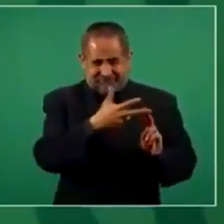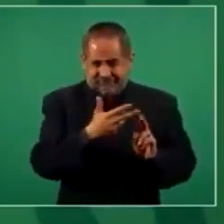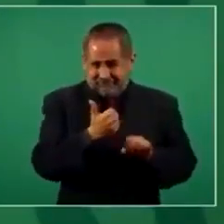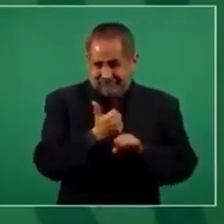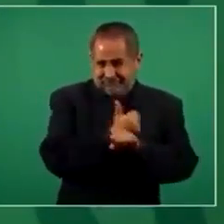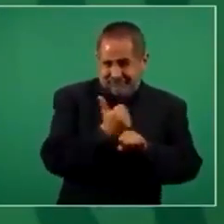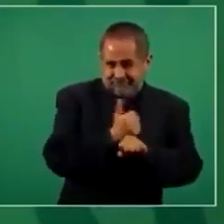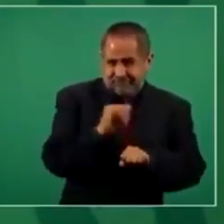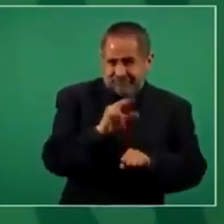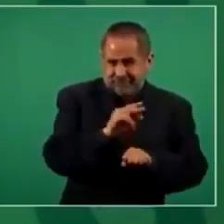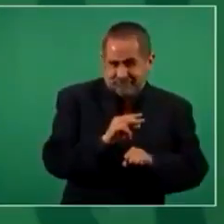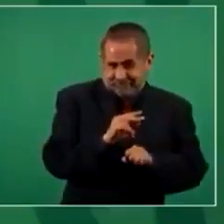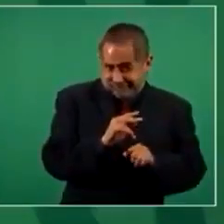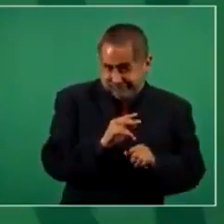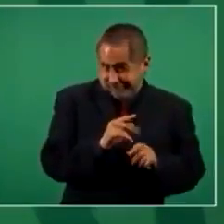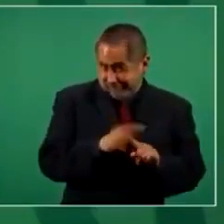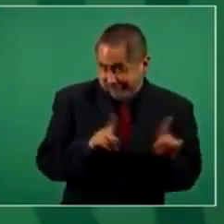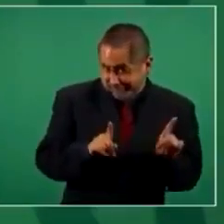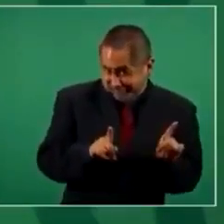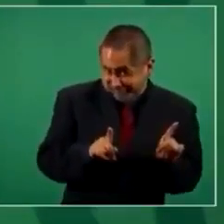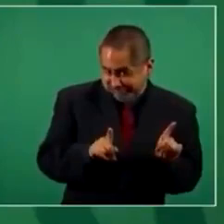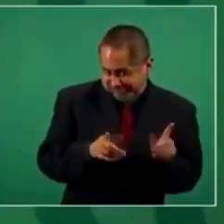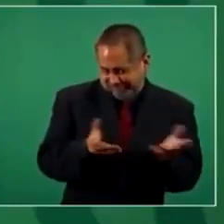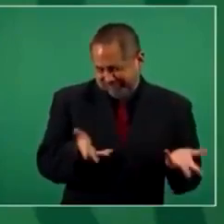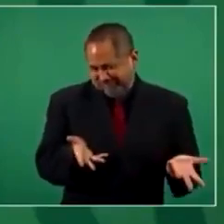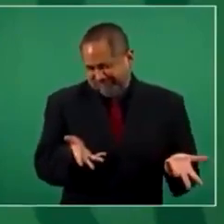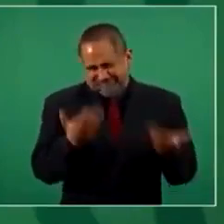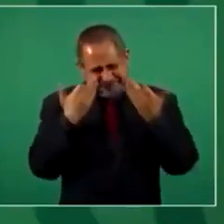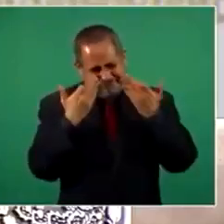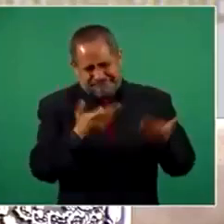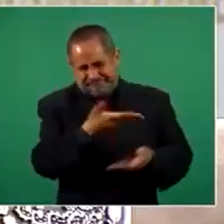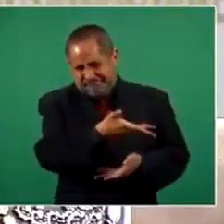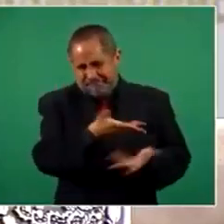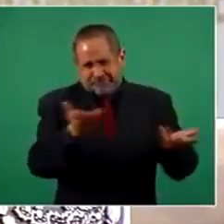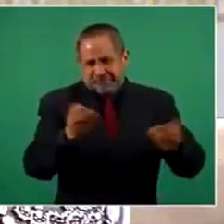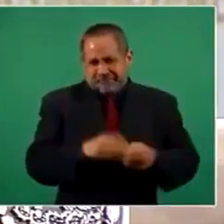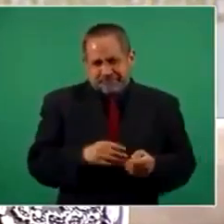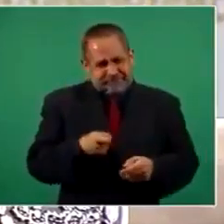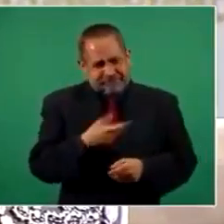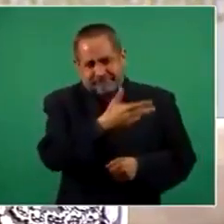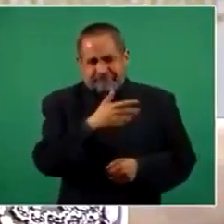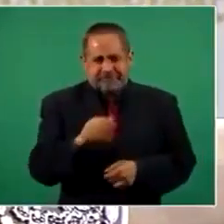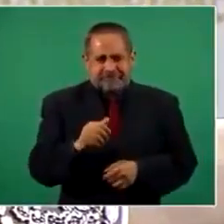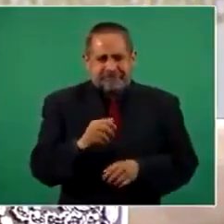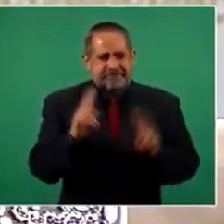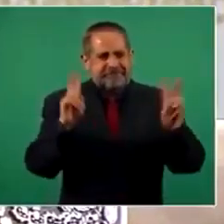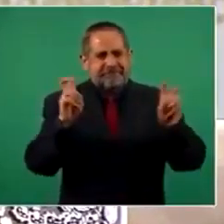No tiene nada que ver con la prensa amarillista.